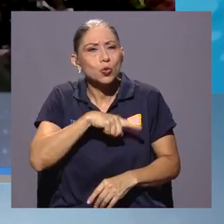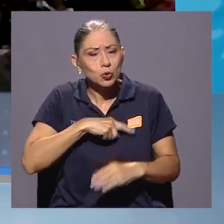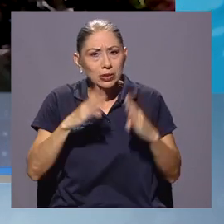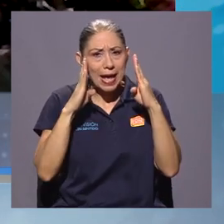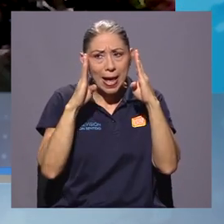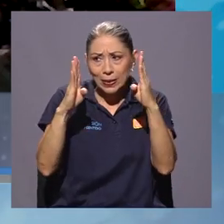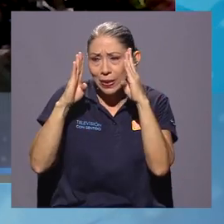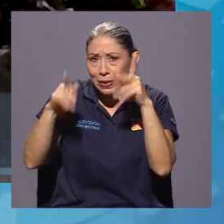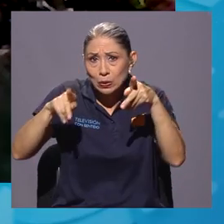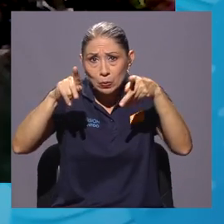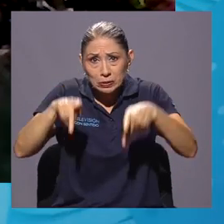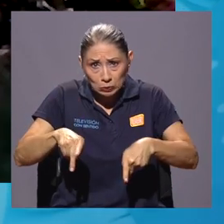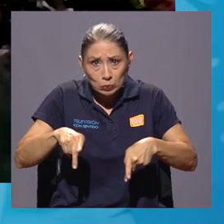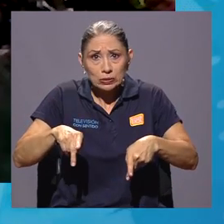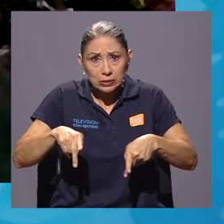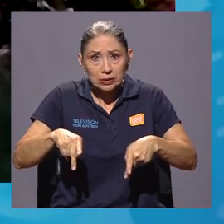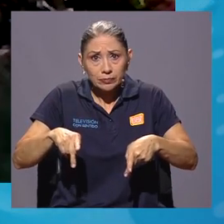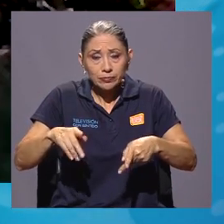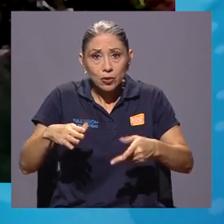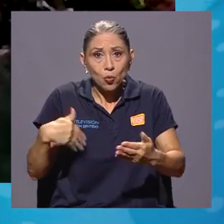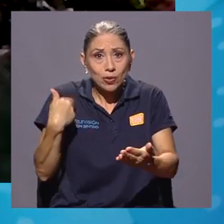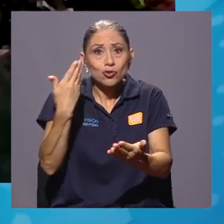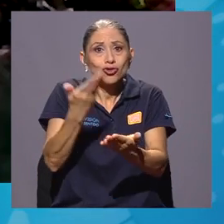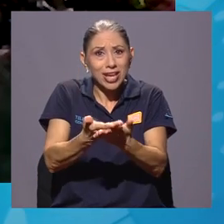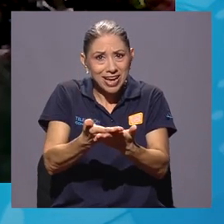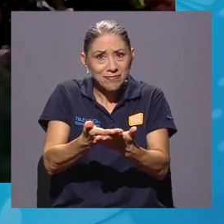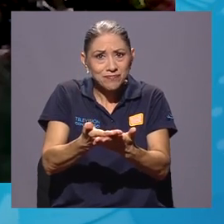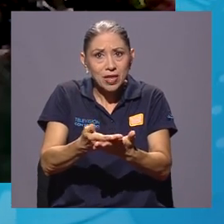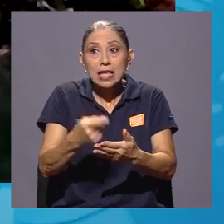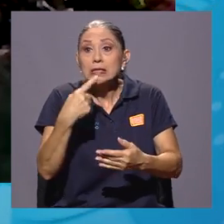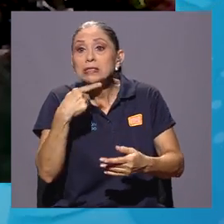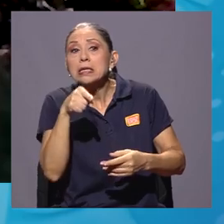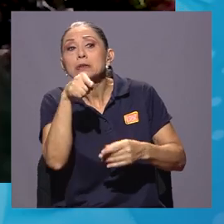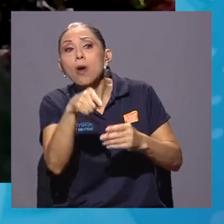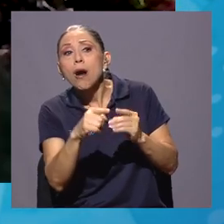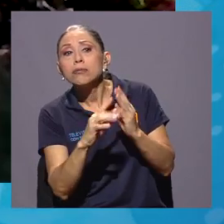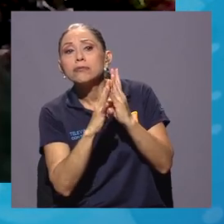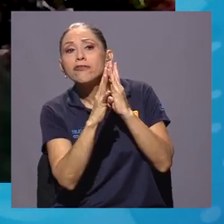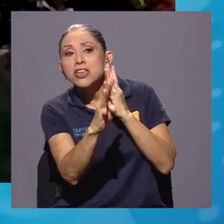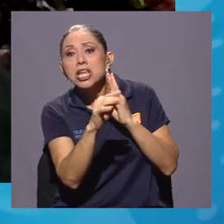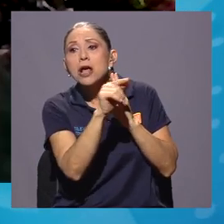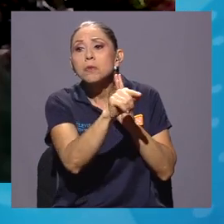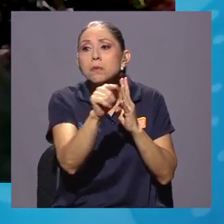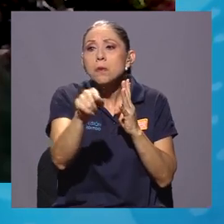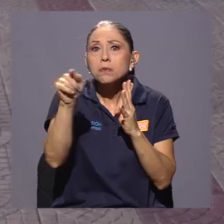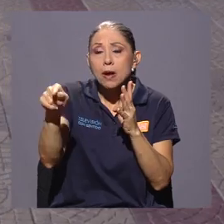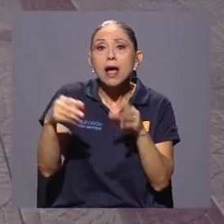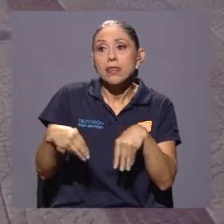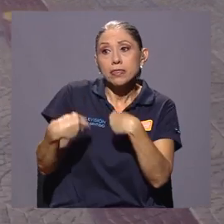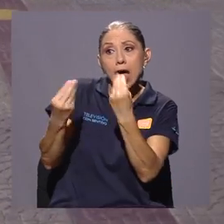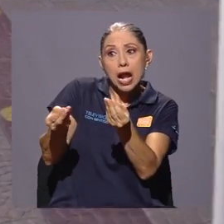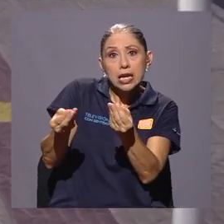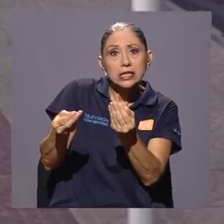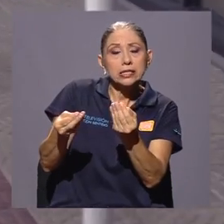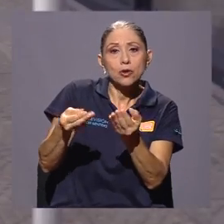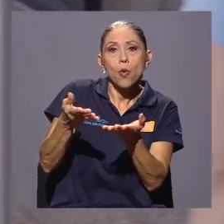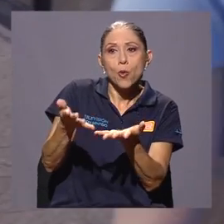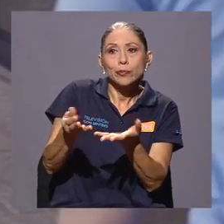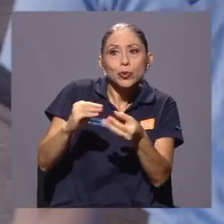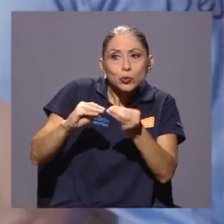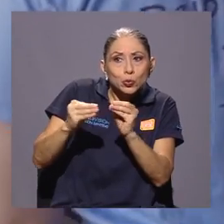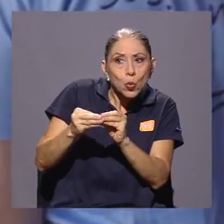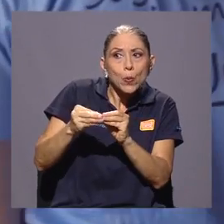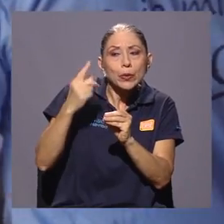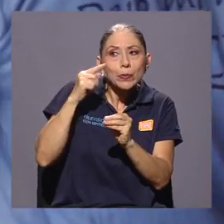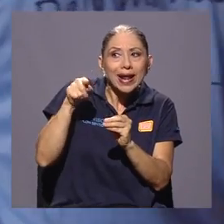lo que es la atención de los pacientes cuando llegan, ubicarlos en las filas, irles dando el pase a que ellos